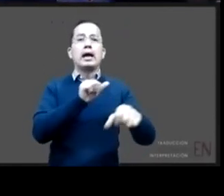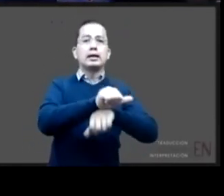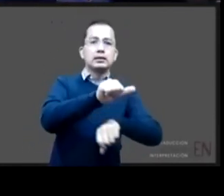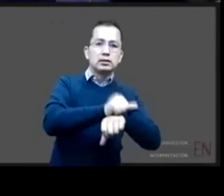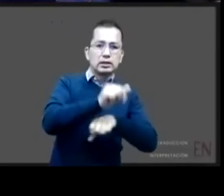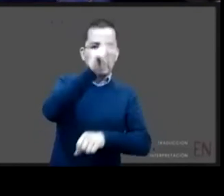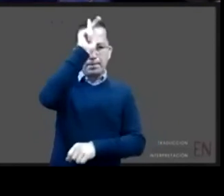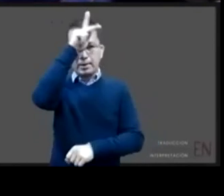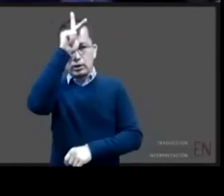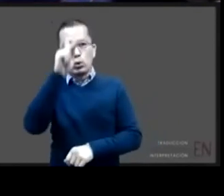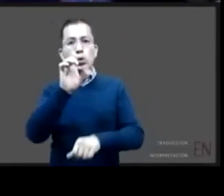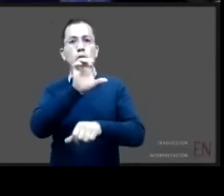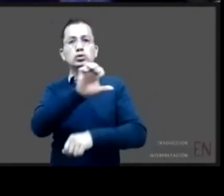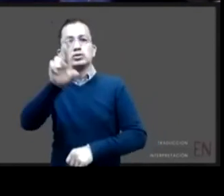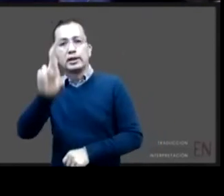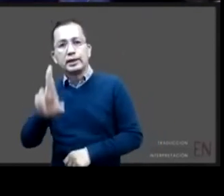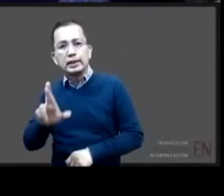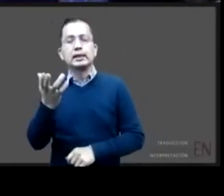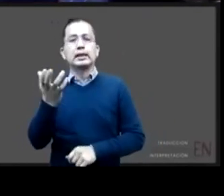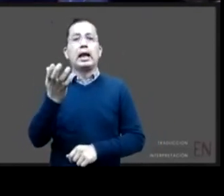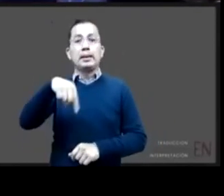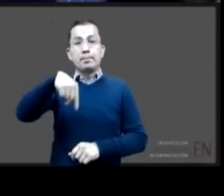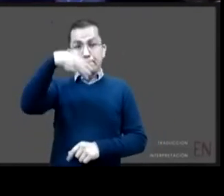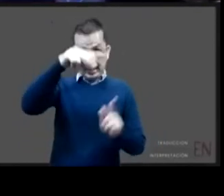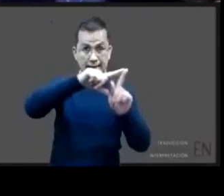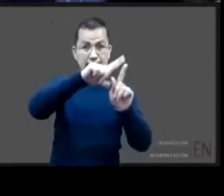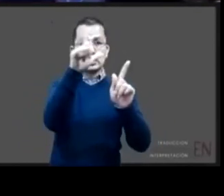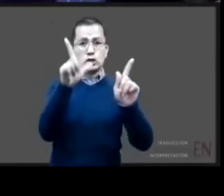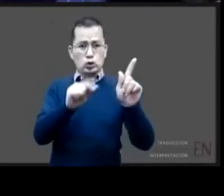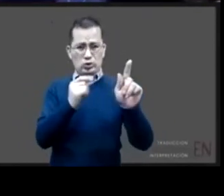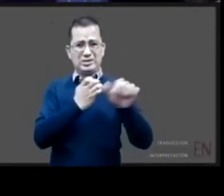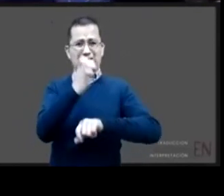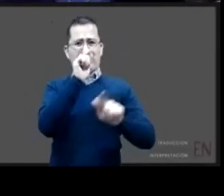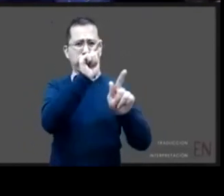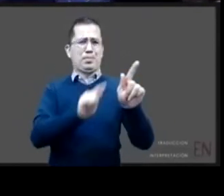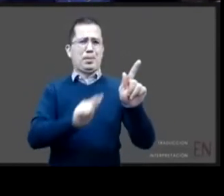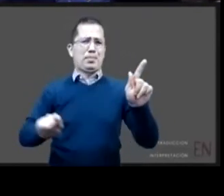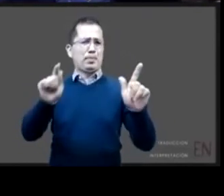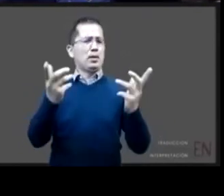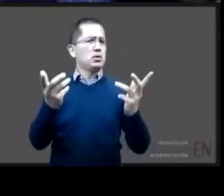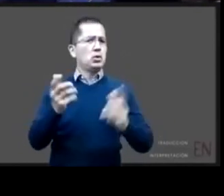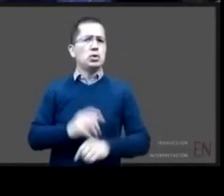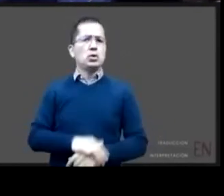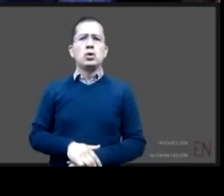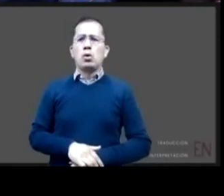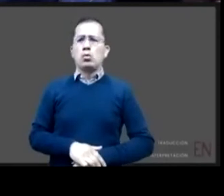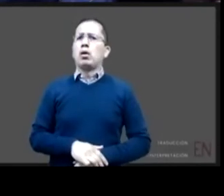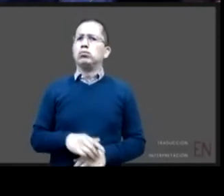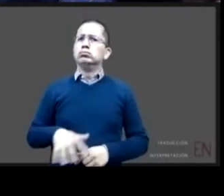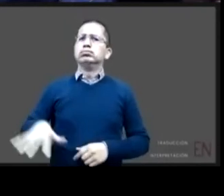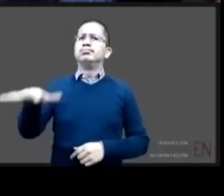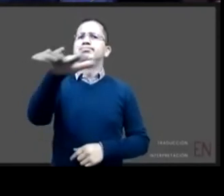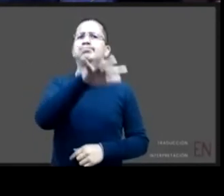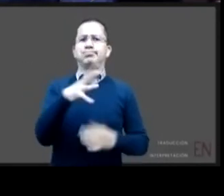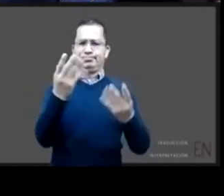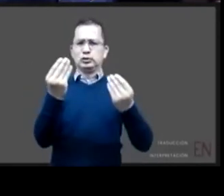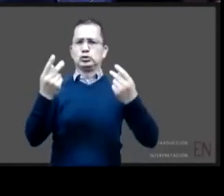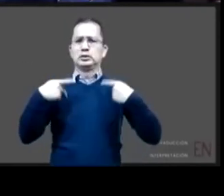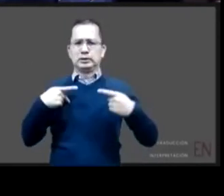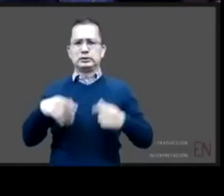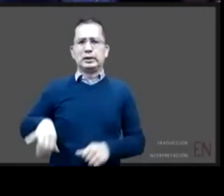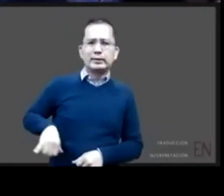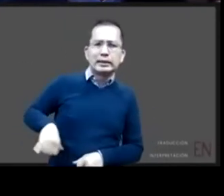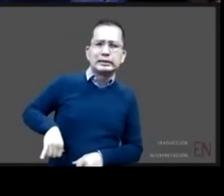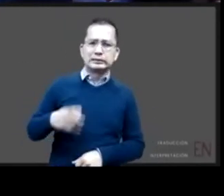estados de la República Mexicana hay mucho interés en este tema y también